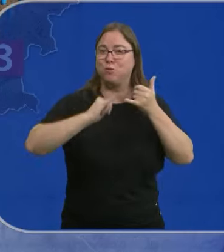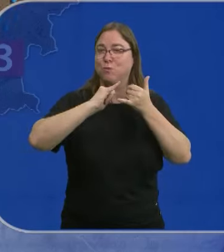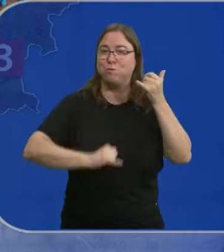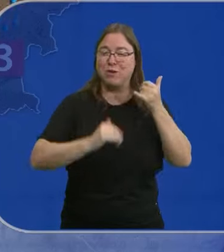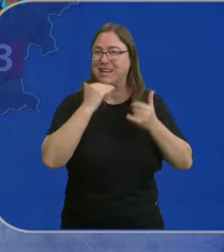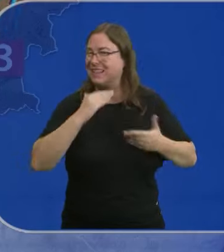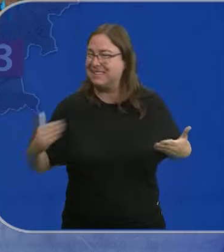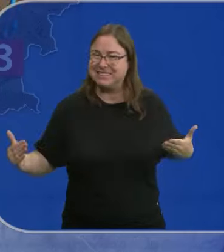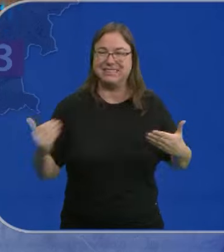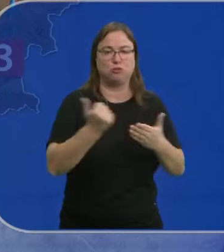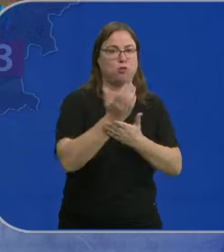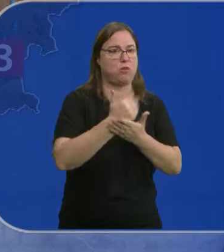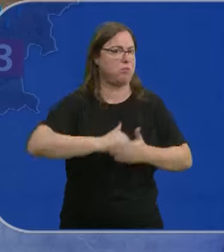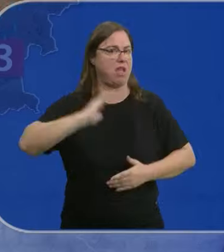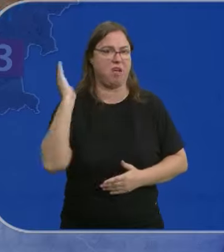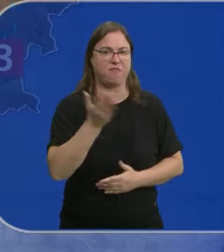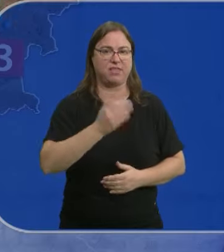prácticamente a toda la comunidad.